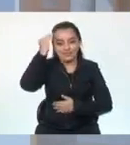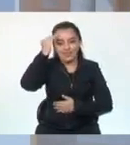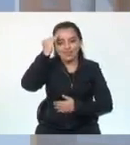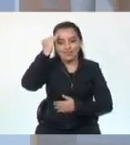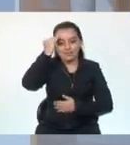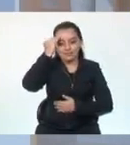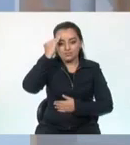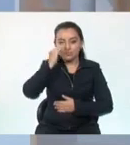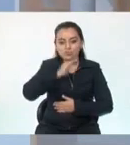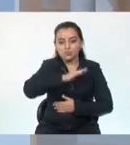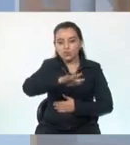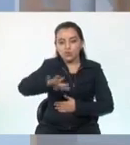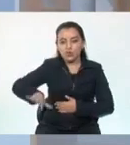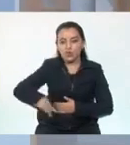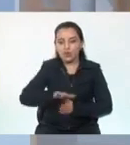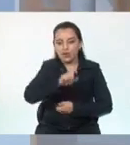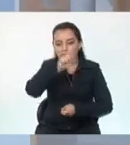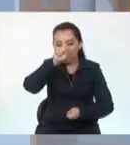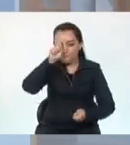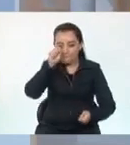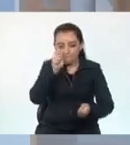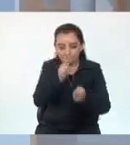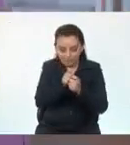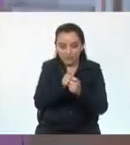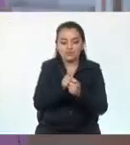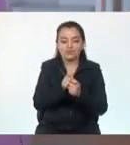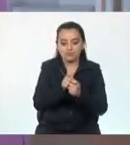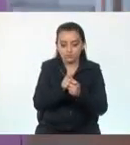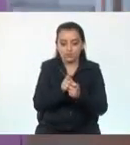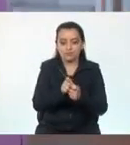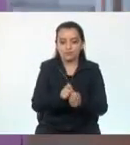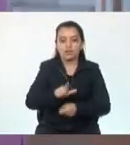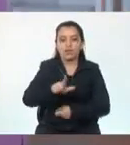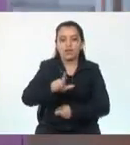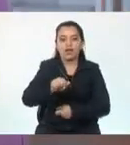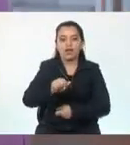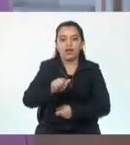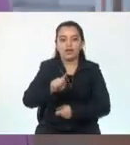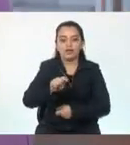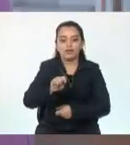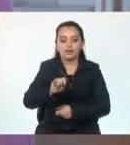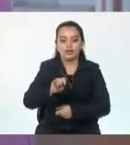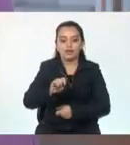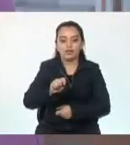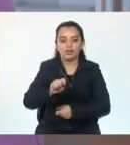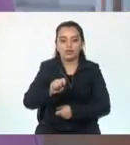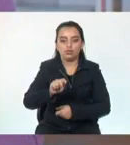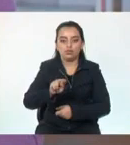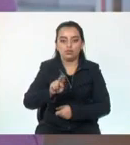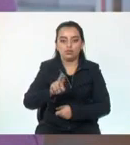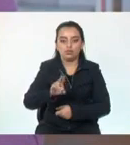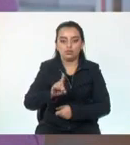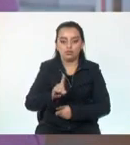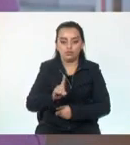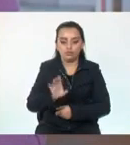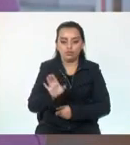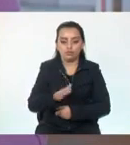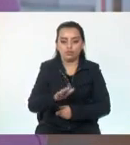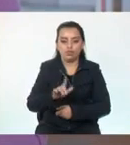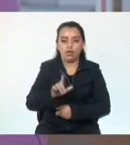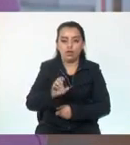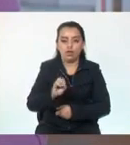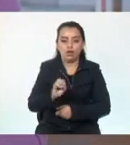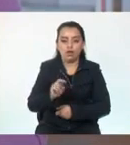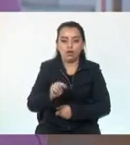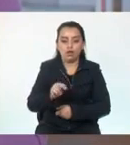y longitud. Ahora ya comprendo lo que he visto en algunas películas. Ahora bien, nos falta conocer